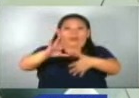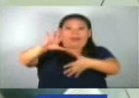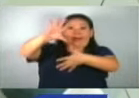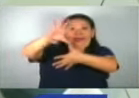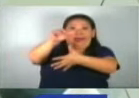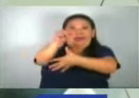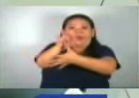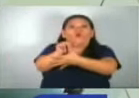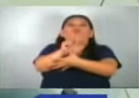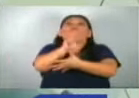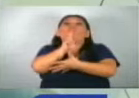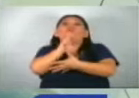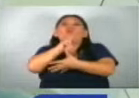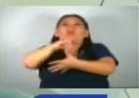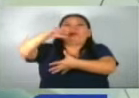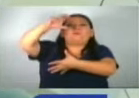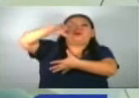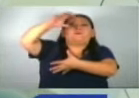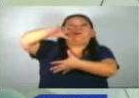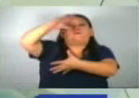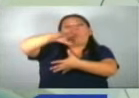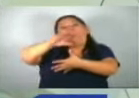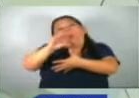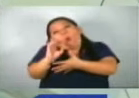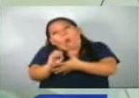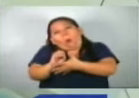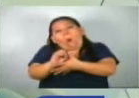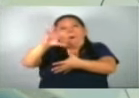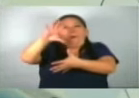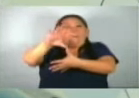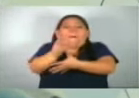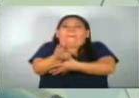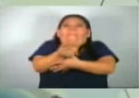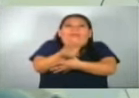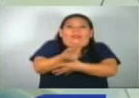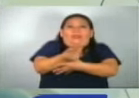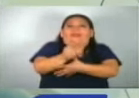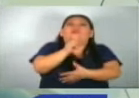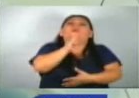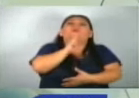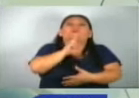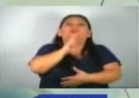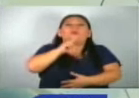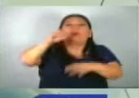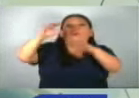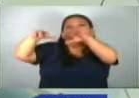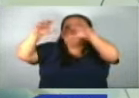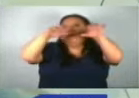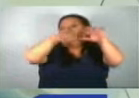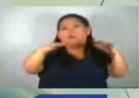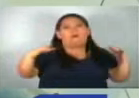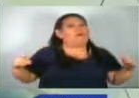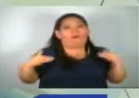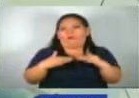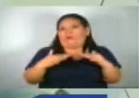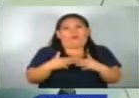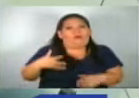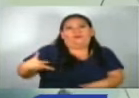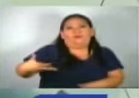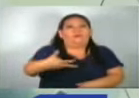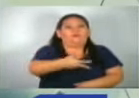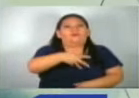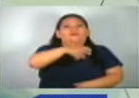costa de Honduras o si se queda, digamos, a 100 kilómetros de la costa de Honduras, es básicamente para nosotros lo mismo.